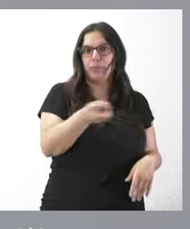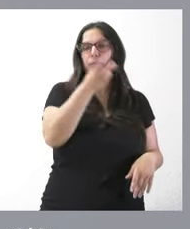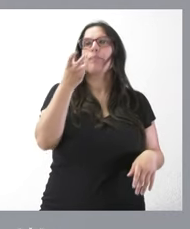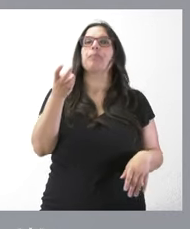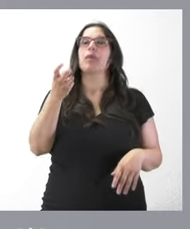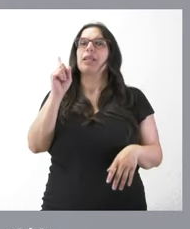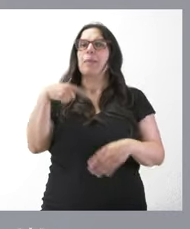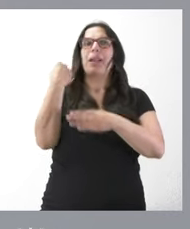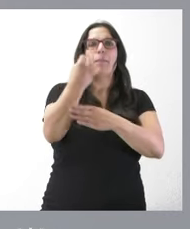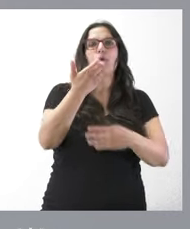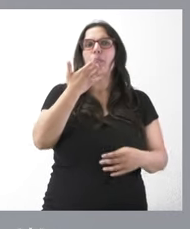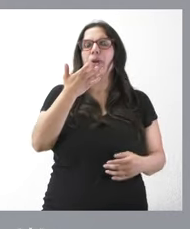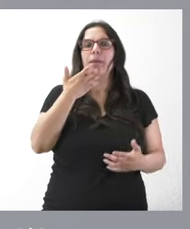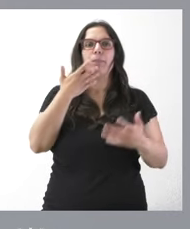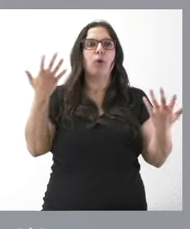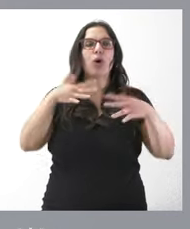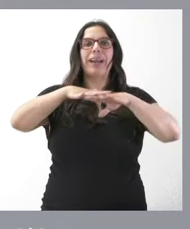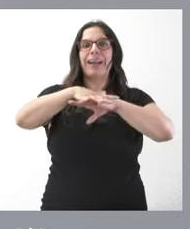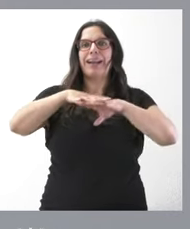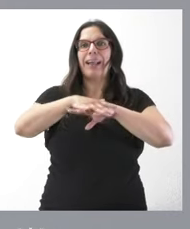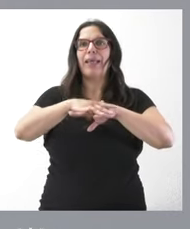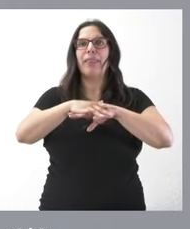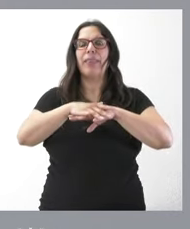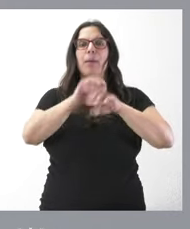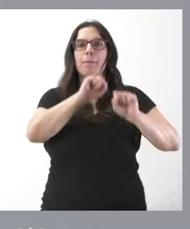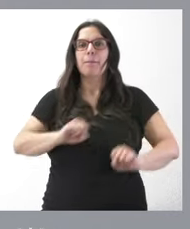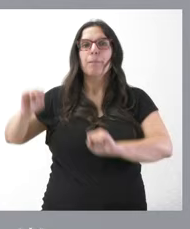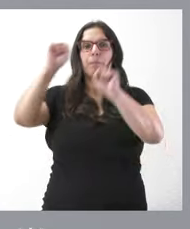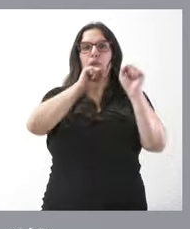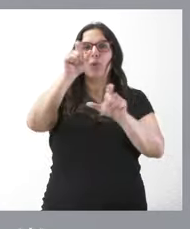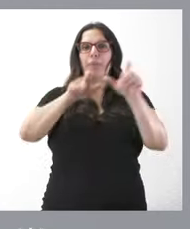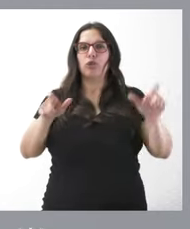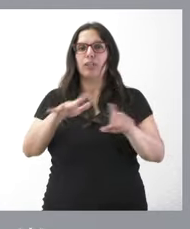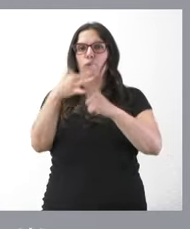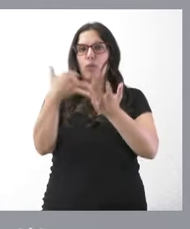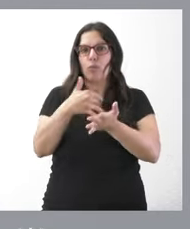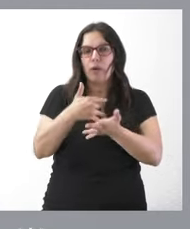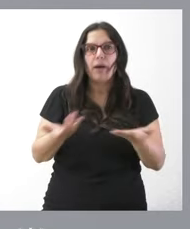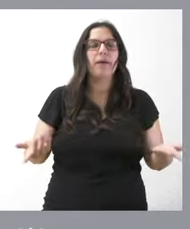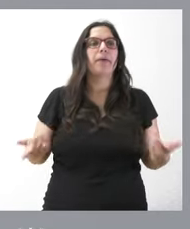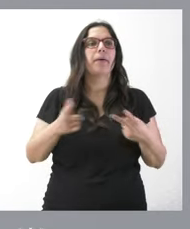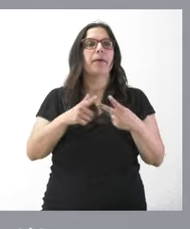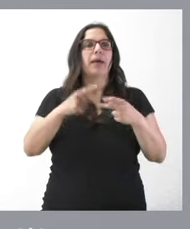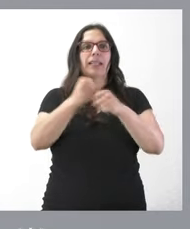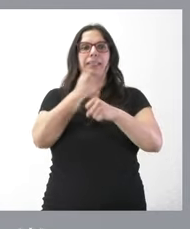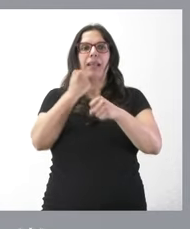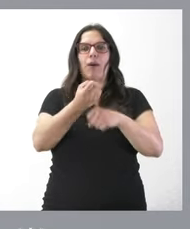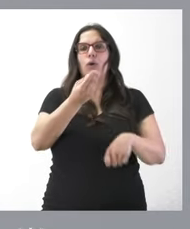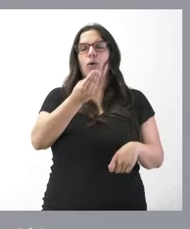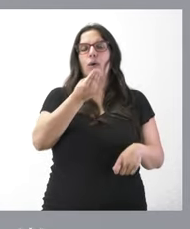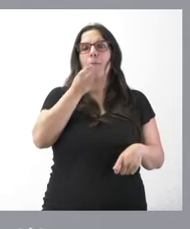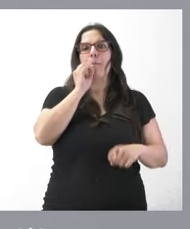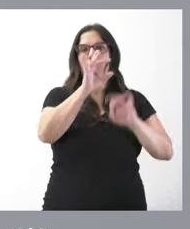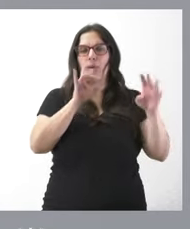llegan apoyos pues a través de todo lo que es la red de protección a personas vulnerables todo lo que es el trabajo con el banco de alimentos con